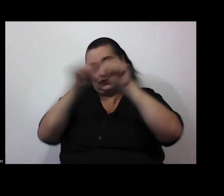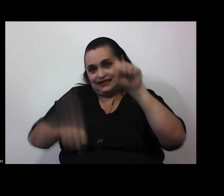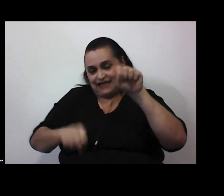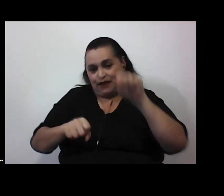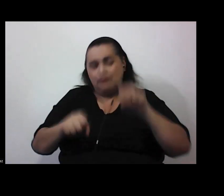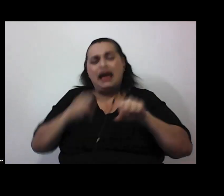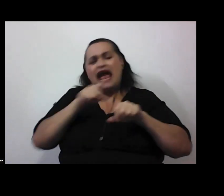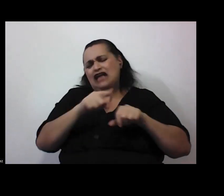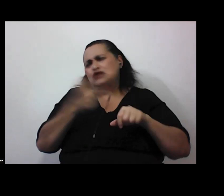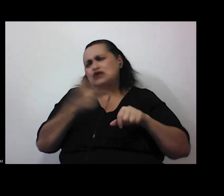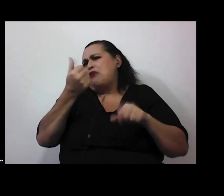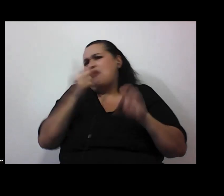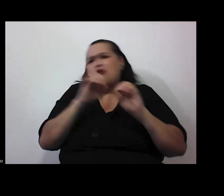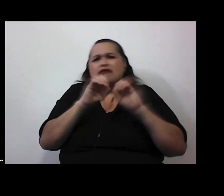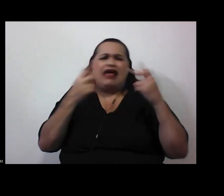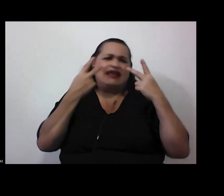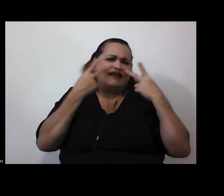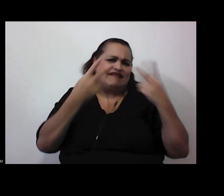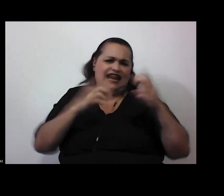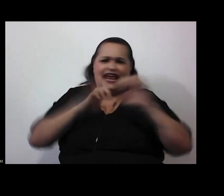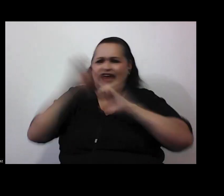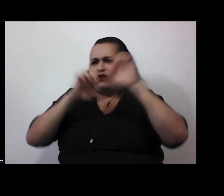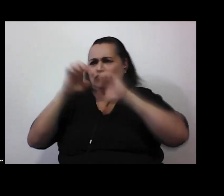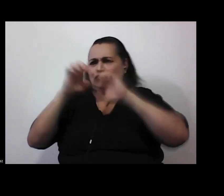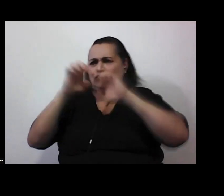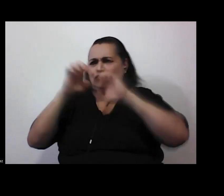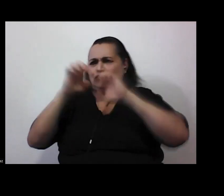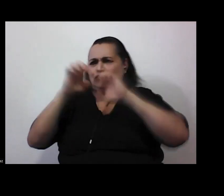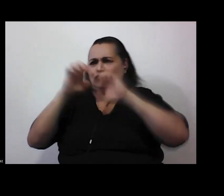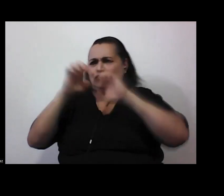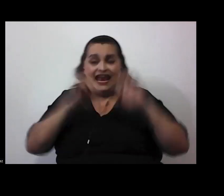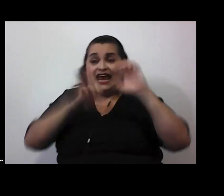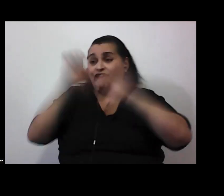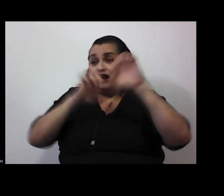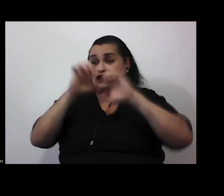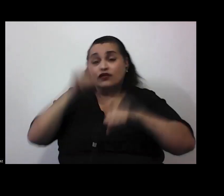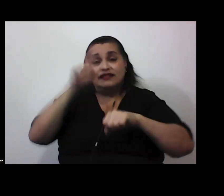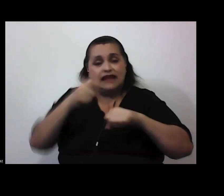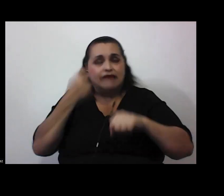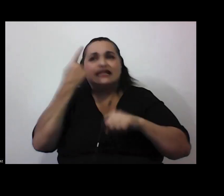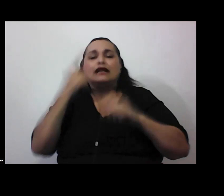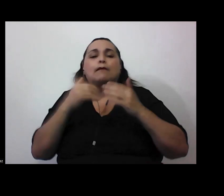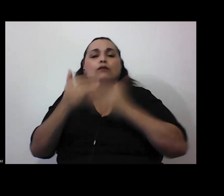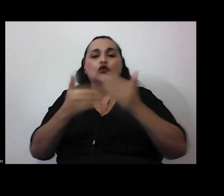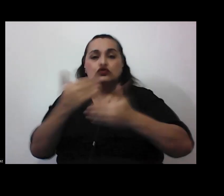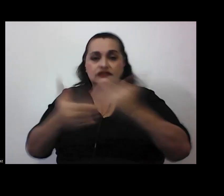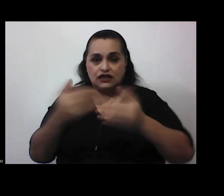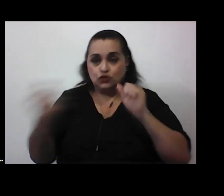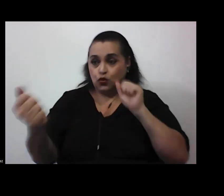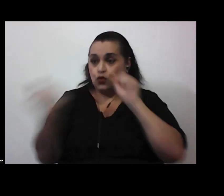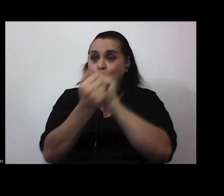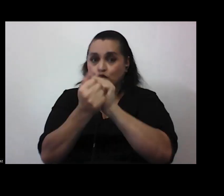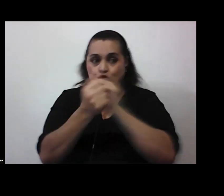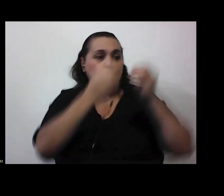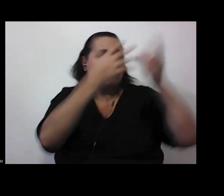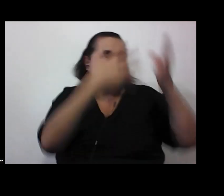tiene poco y nada que ver con la evaluación bien entendida la evaluación debería entenderse como un proceso conjunto que hace el docente y